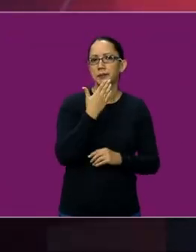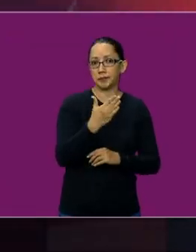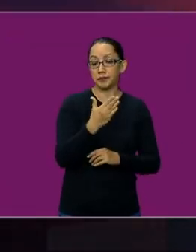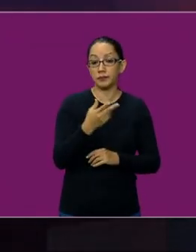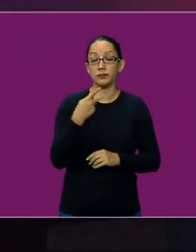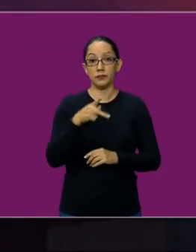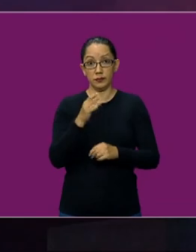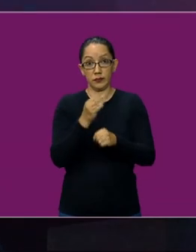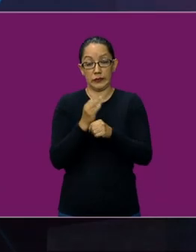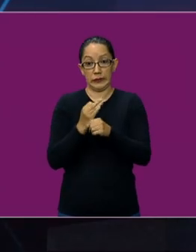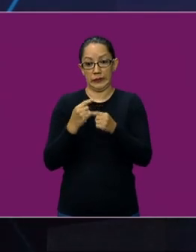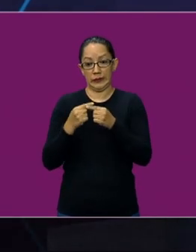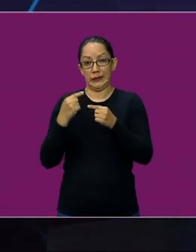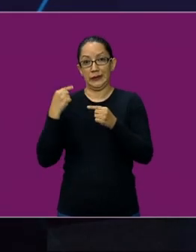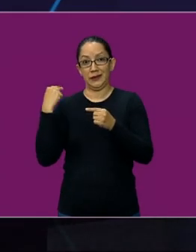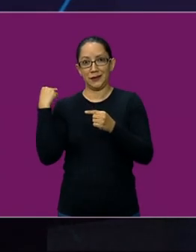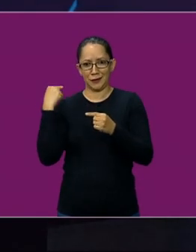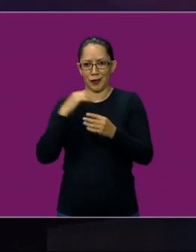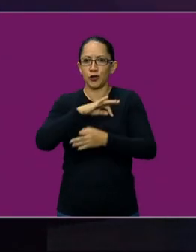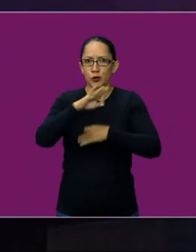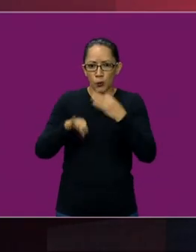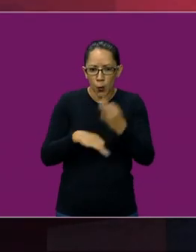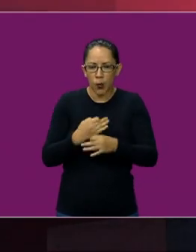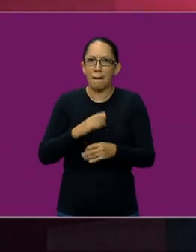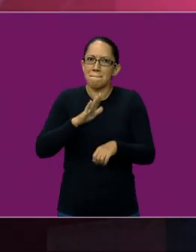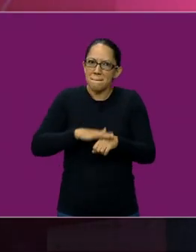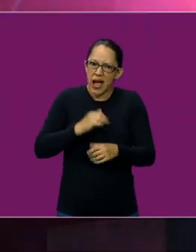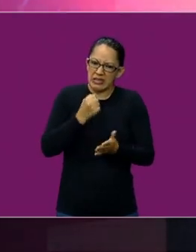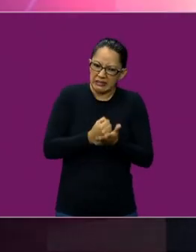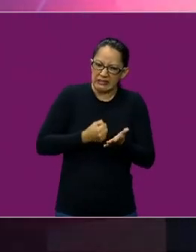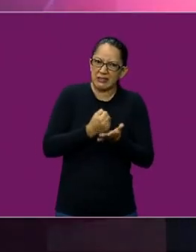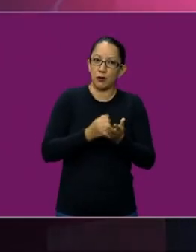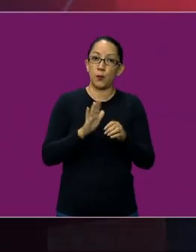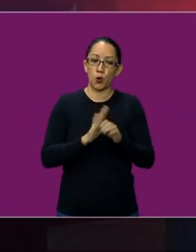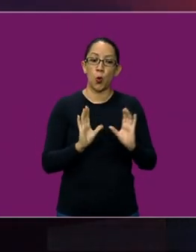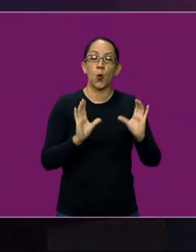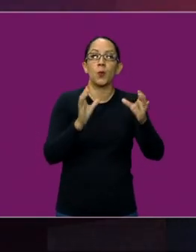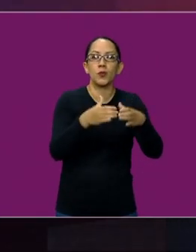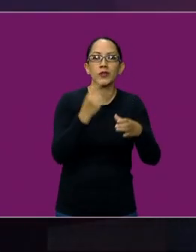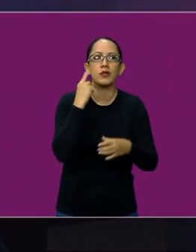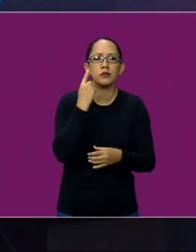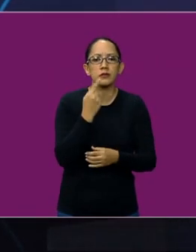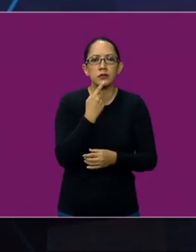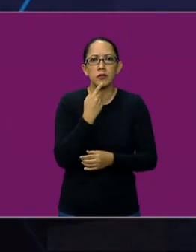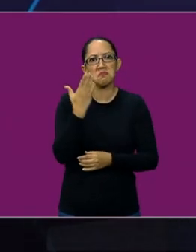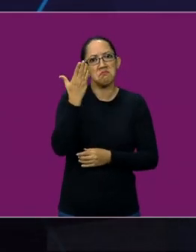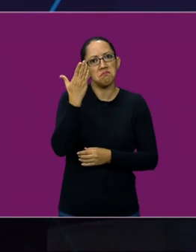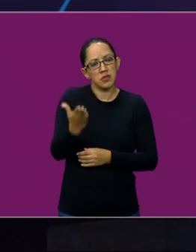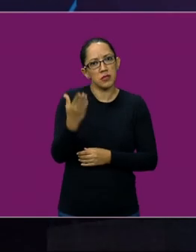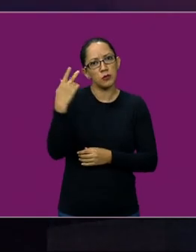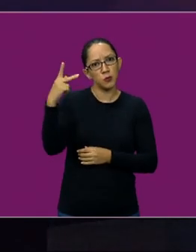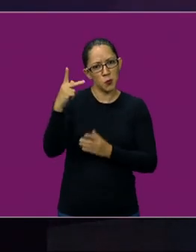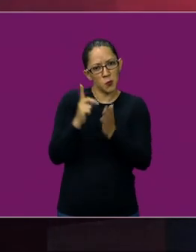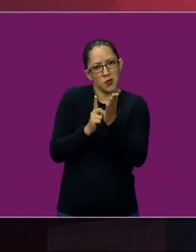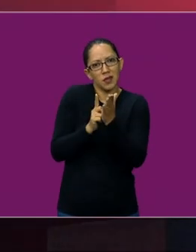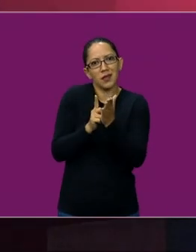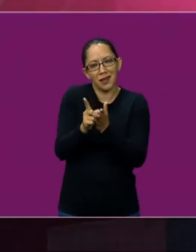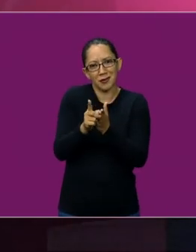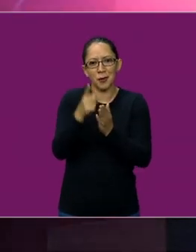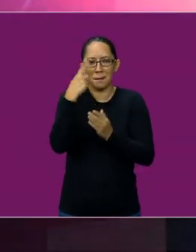comunidad, que es todo su derecho. Entonces, cada vez que ha venido el presidente actual, Andrés Manuel,